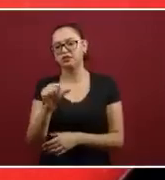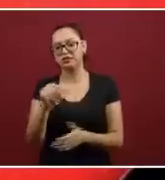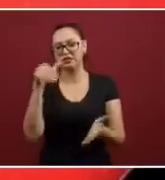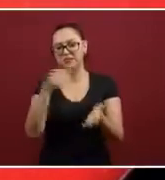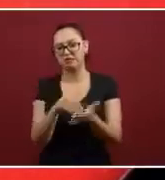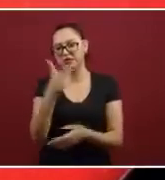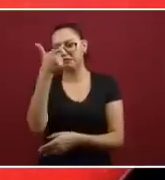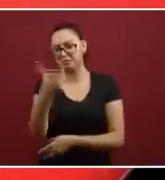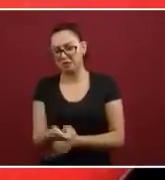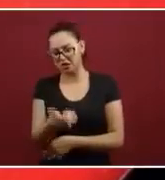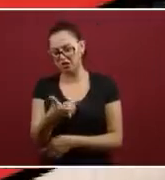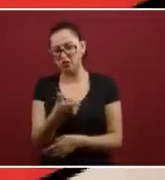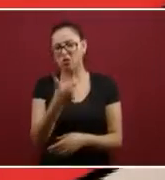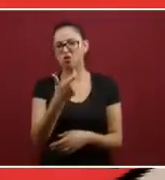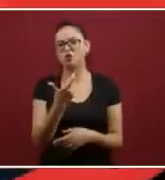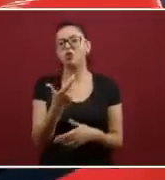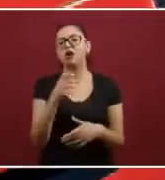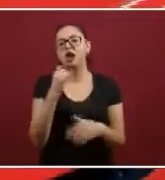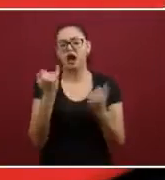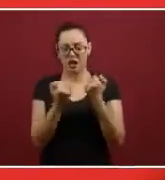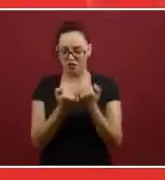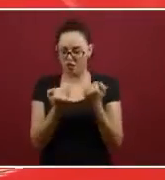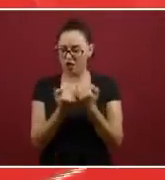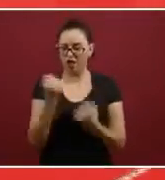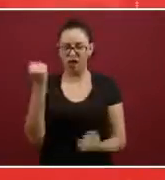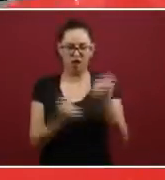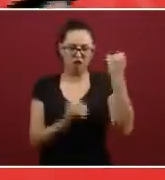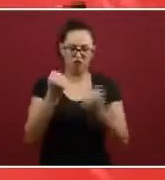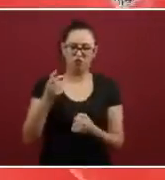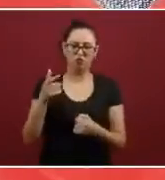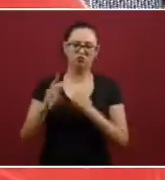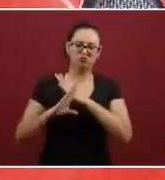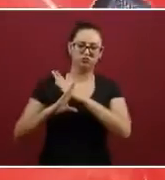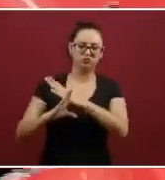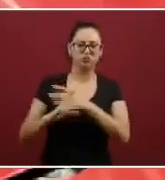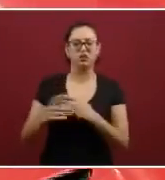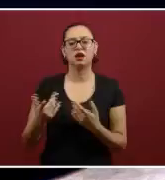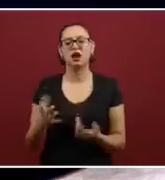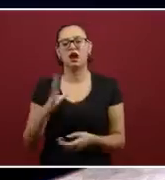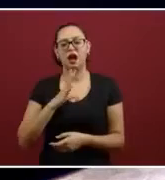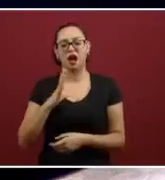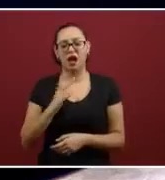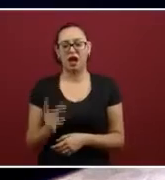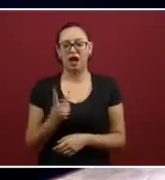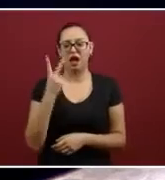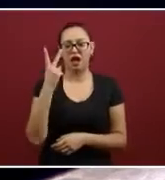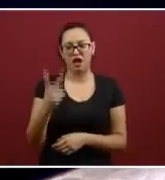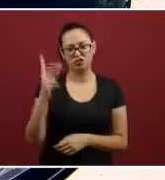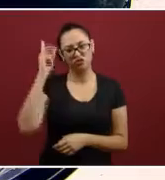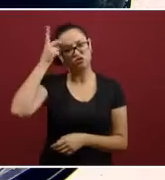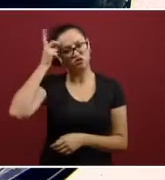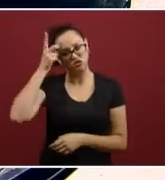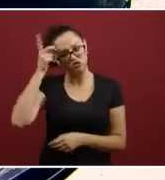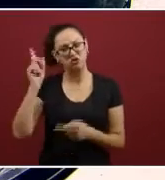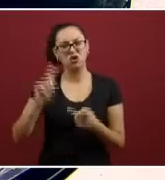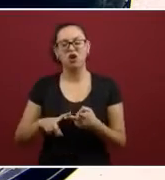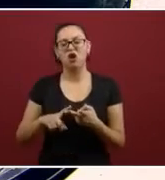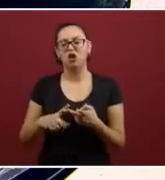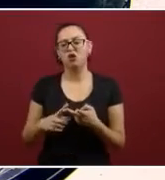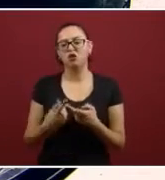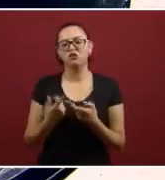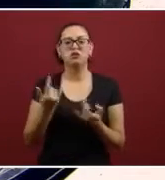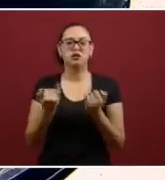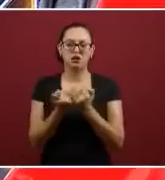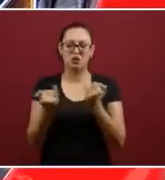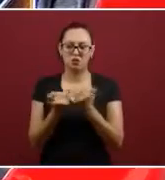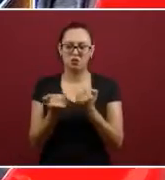Vamos también a vender vehículos blindados. Se va a vender dos Porsche, dos Corvette, Mini